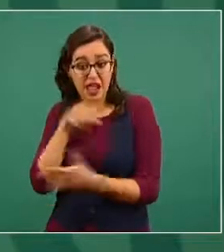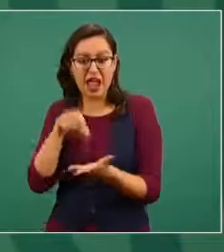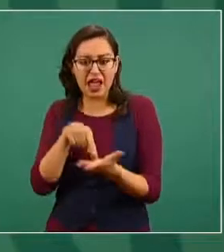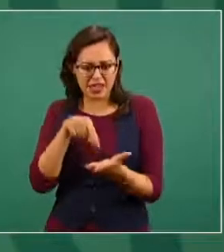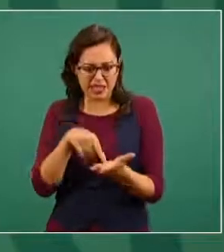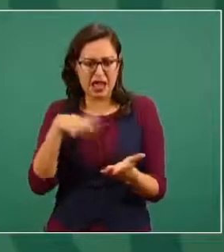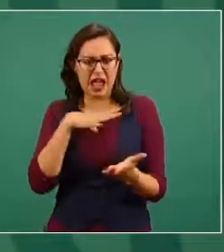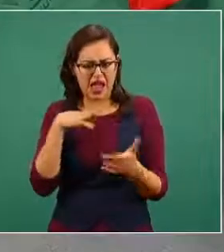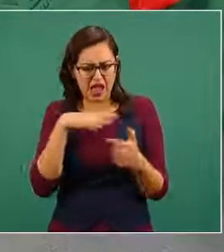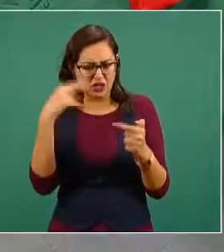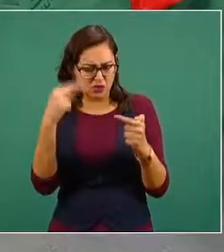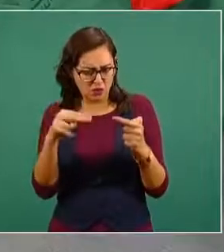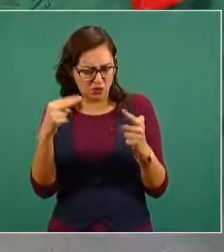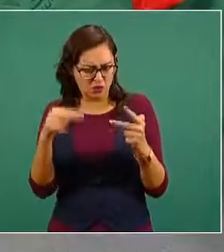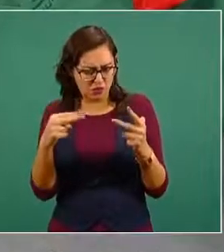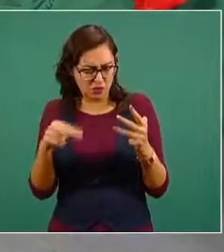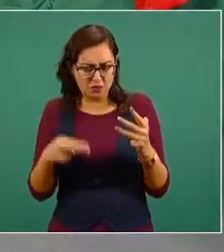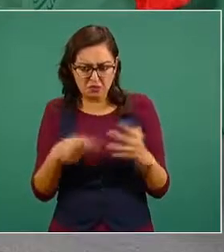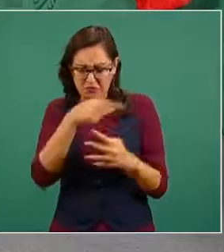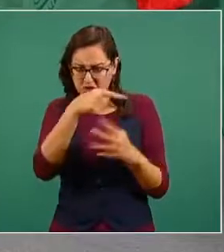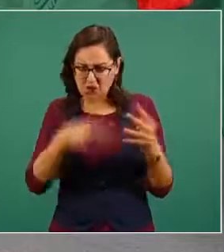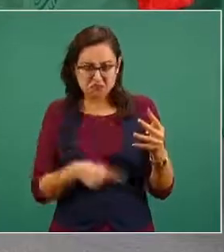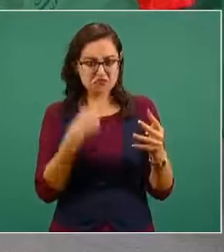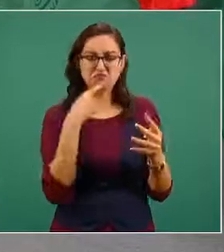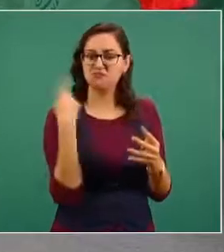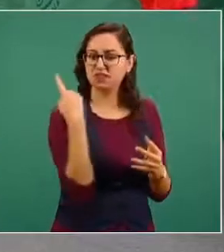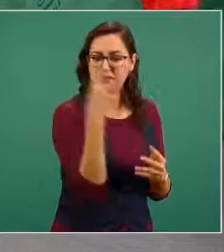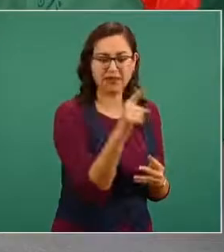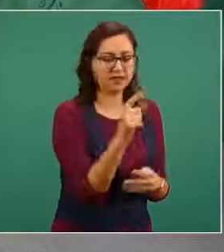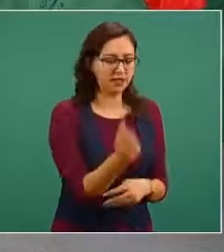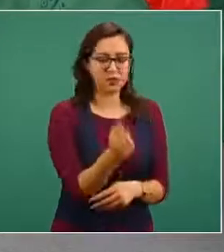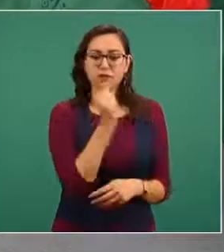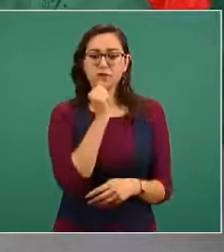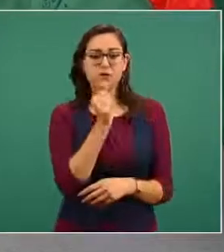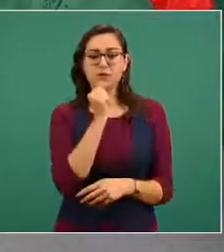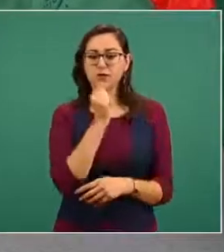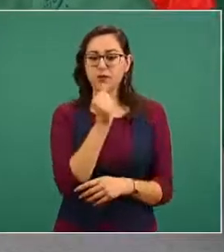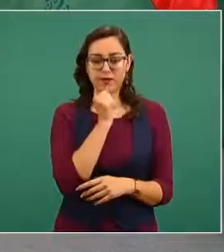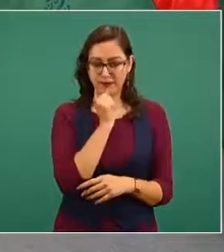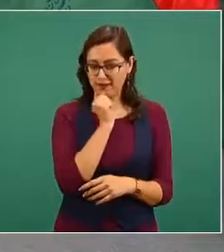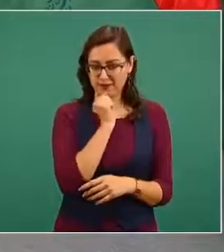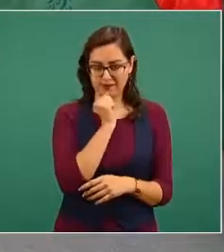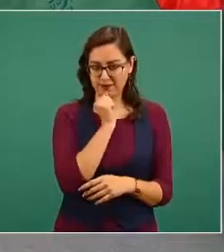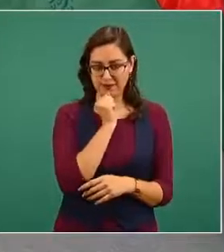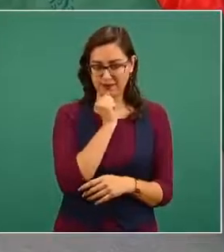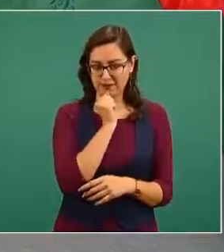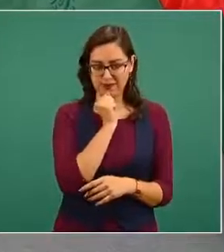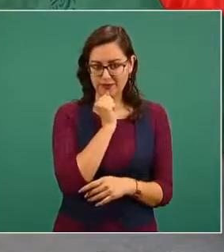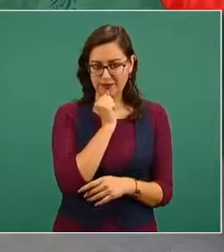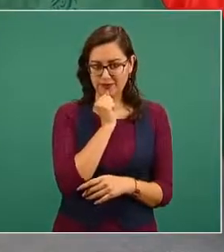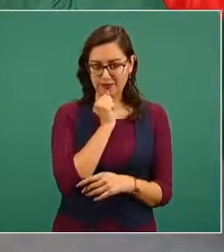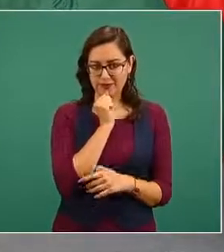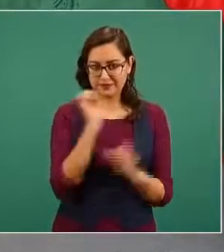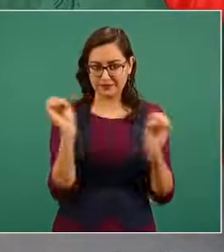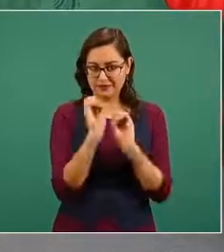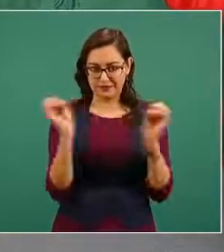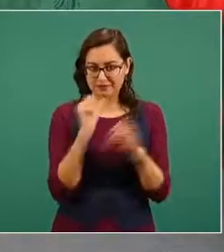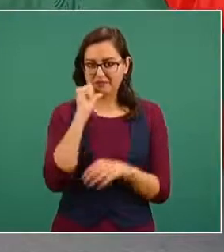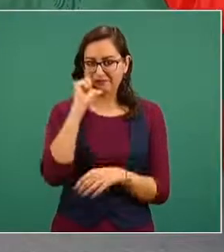pero la acusación la actuación judicial